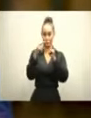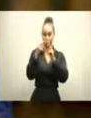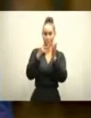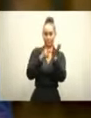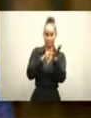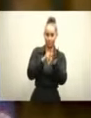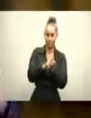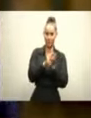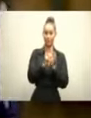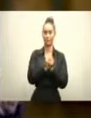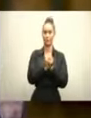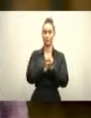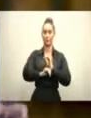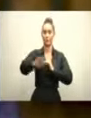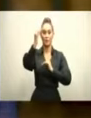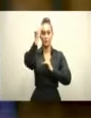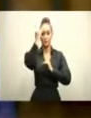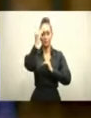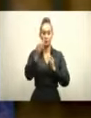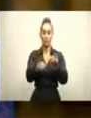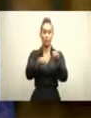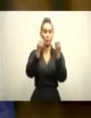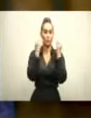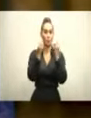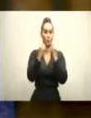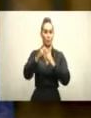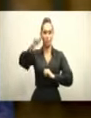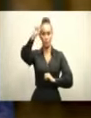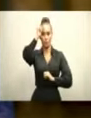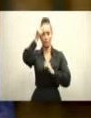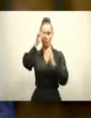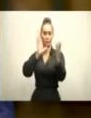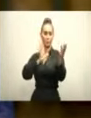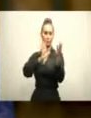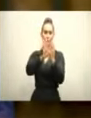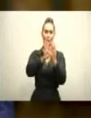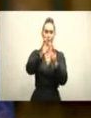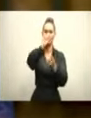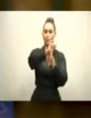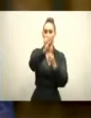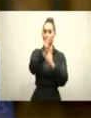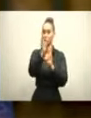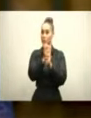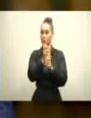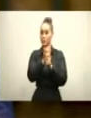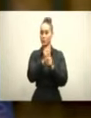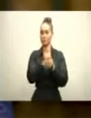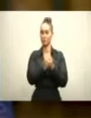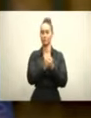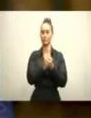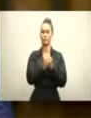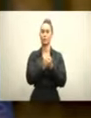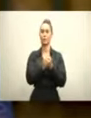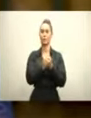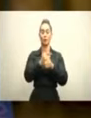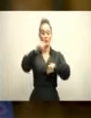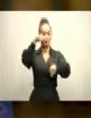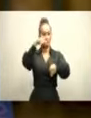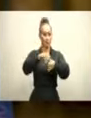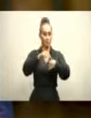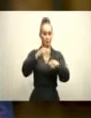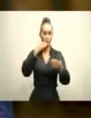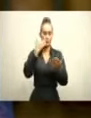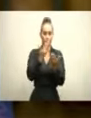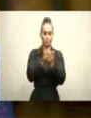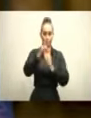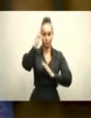motivos y saber cómo el gobierno va a enfrentar esta situación. Es el momento de la buena política, de los